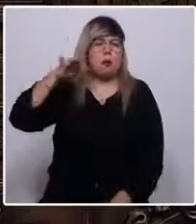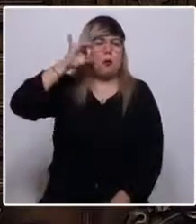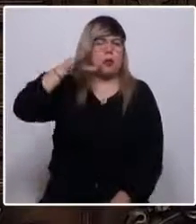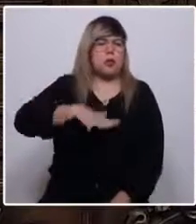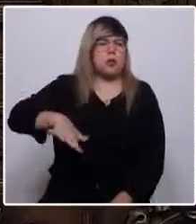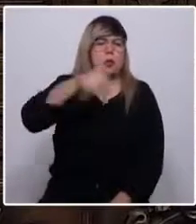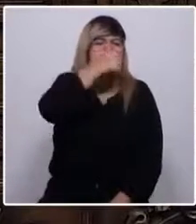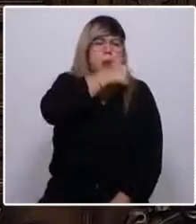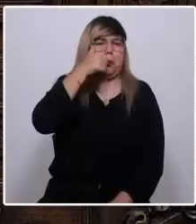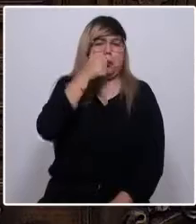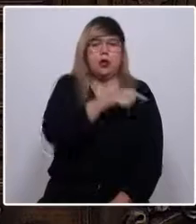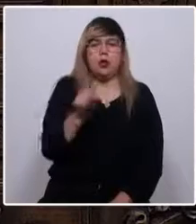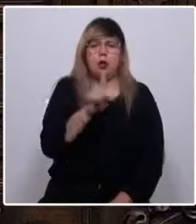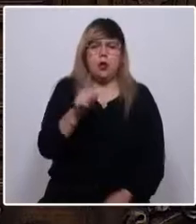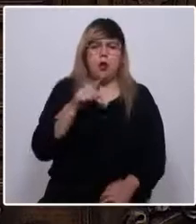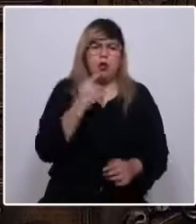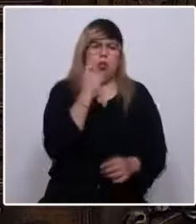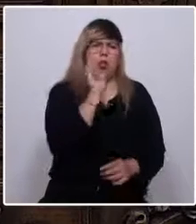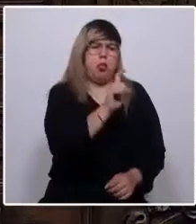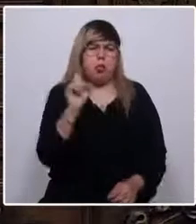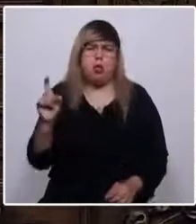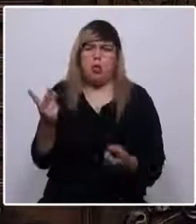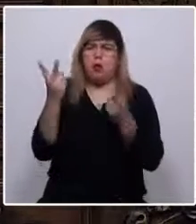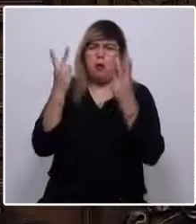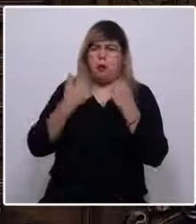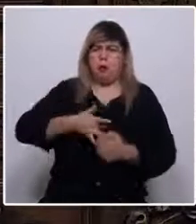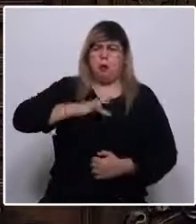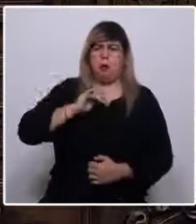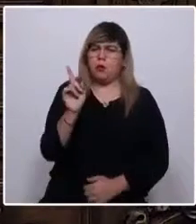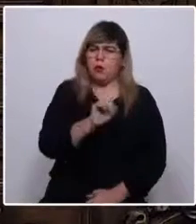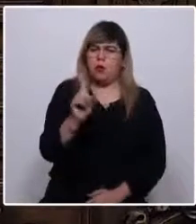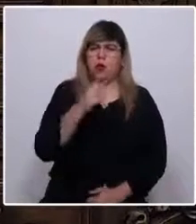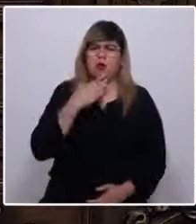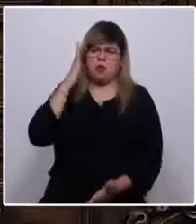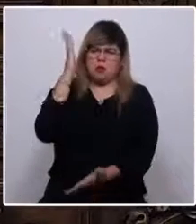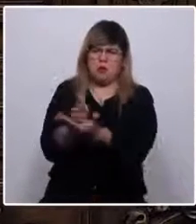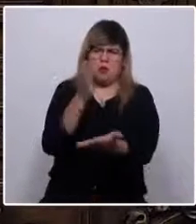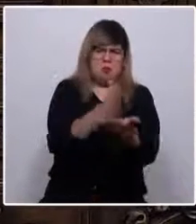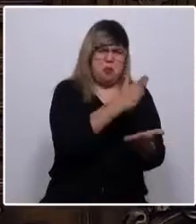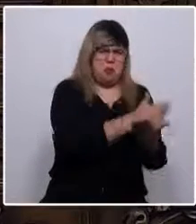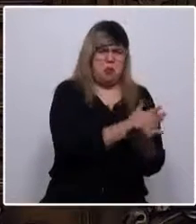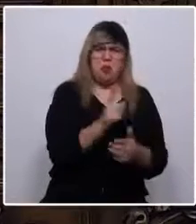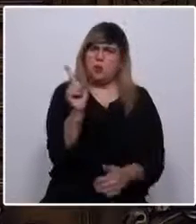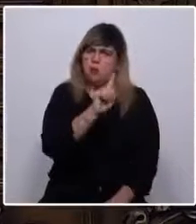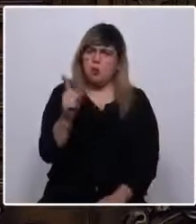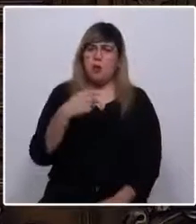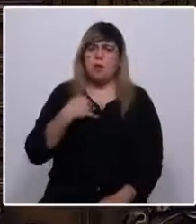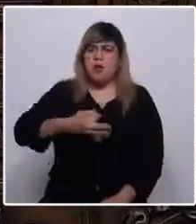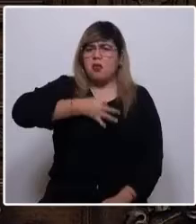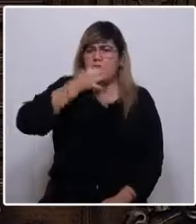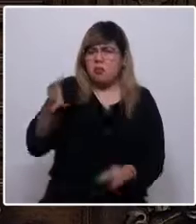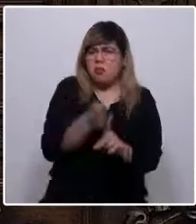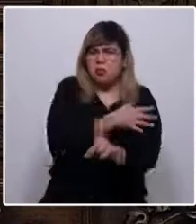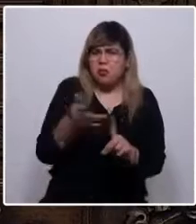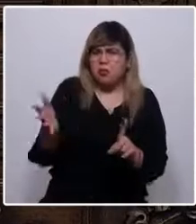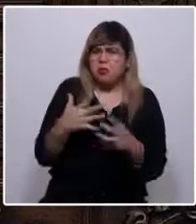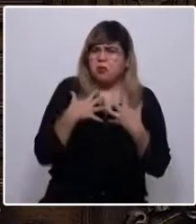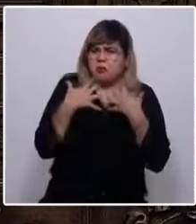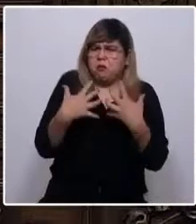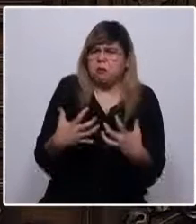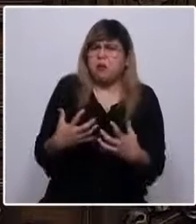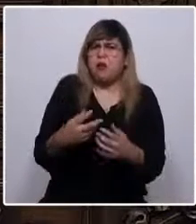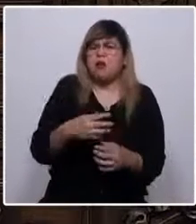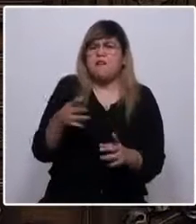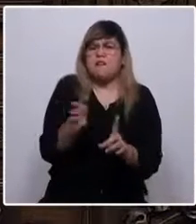llegado a humillar ni a denigrar, no he venido a vociferar ni a imponer, no me atrae la violencia verbal ni física, ni me cautiva la